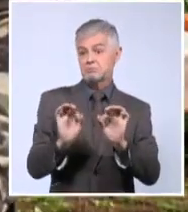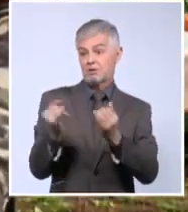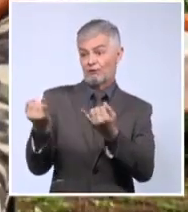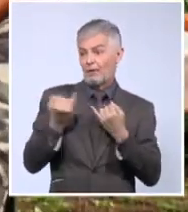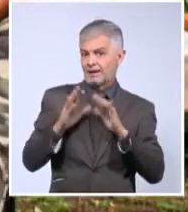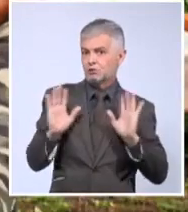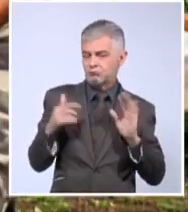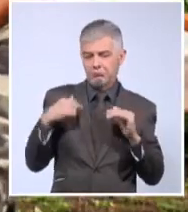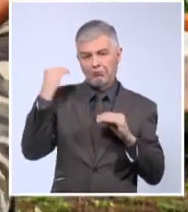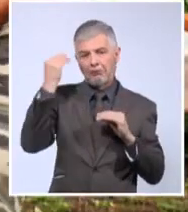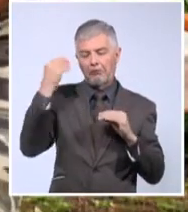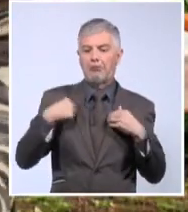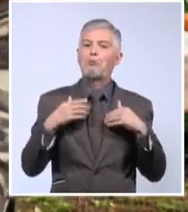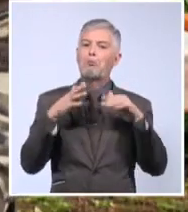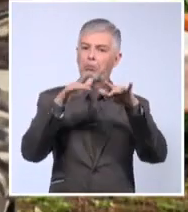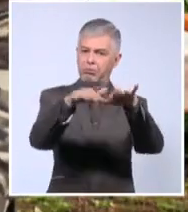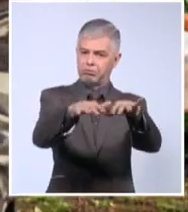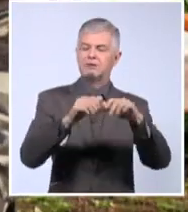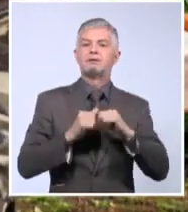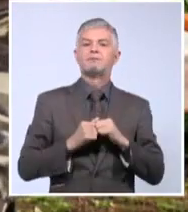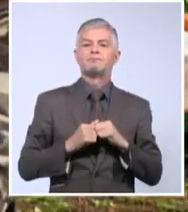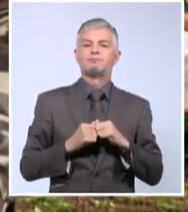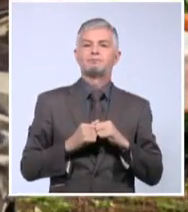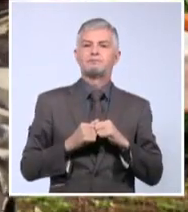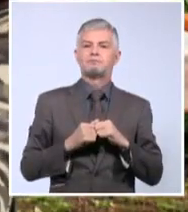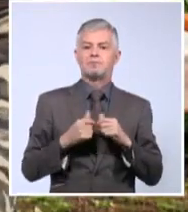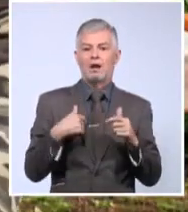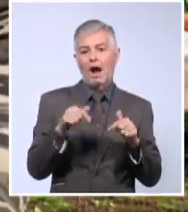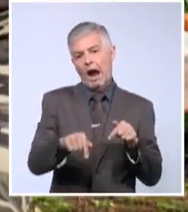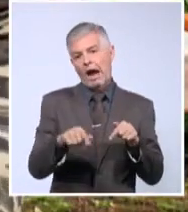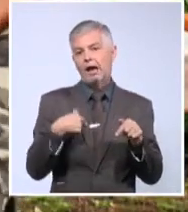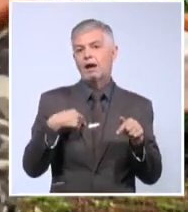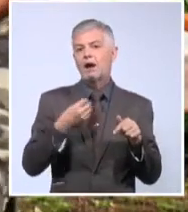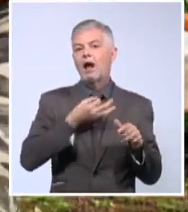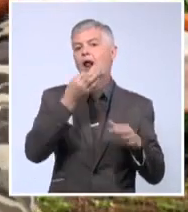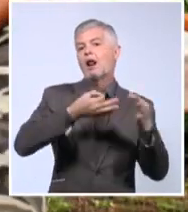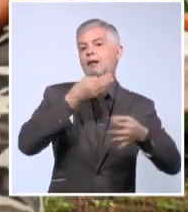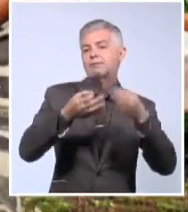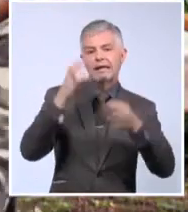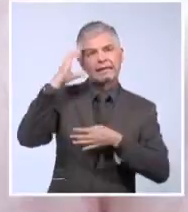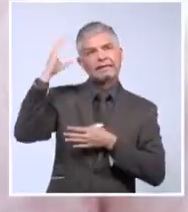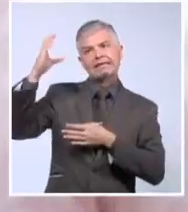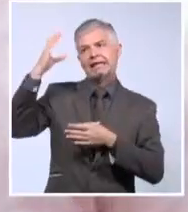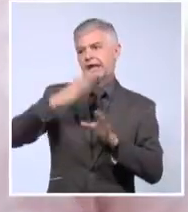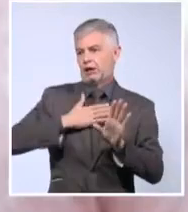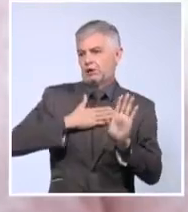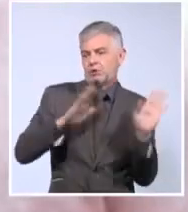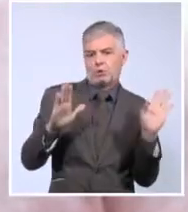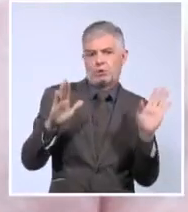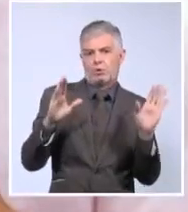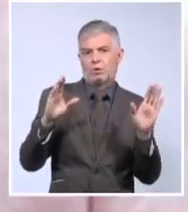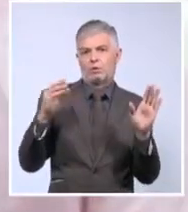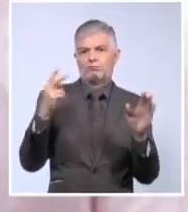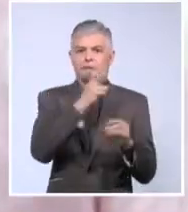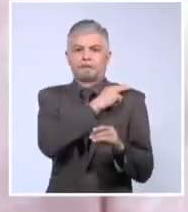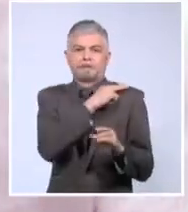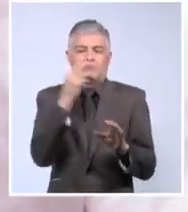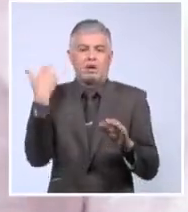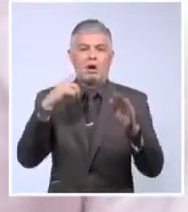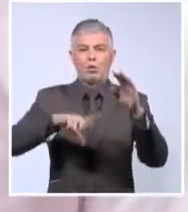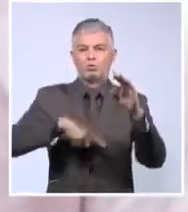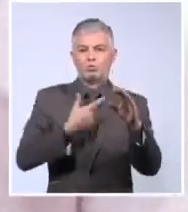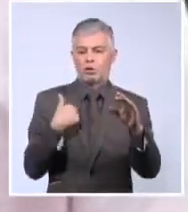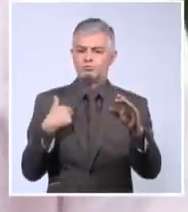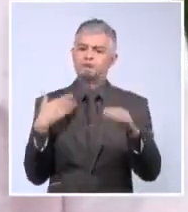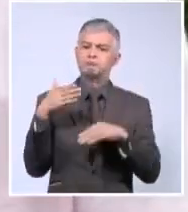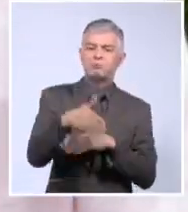acudimos ahí a concentrarnos y a dar nuestro punto de vista con las autoridades de cultura. Llegamos y nos fuimos como que vinculando